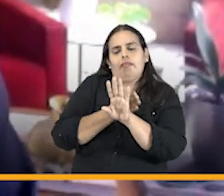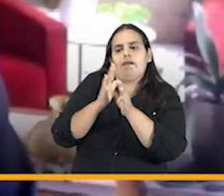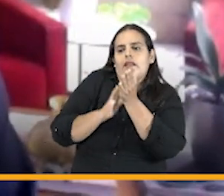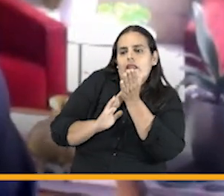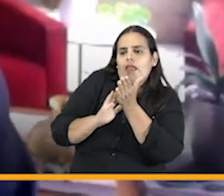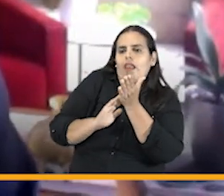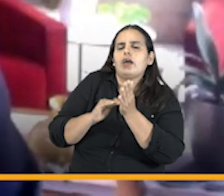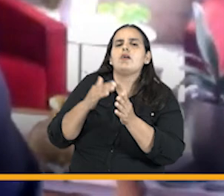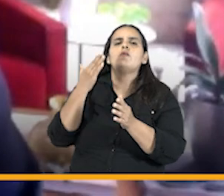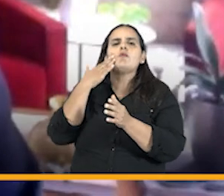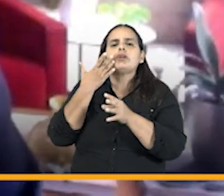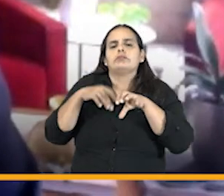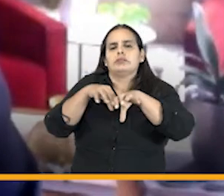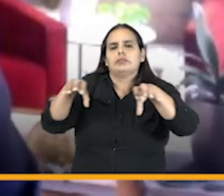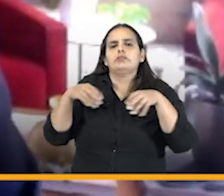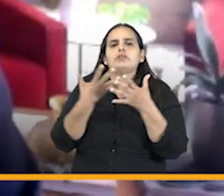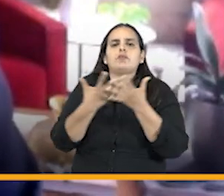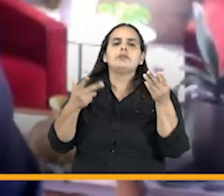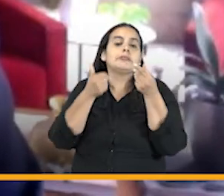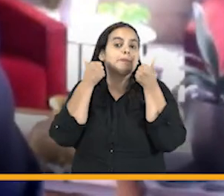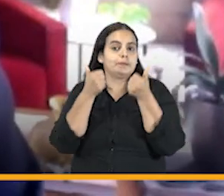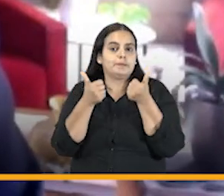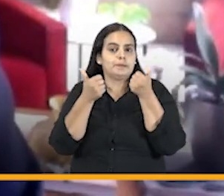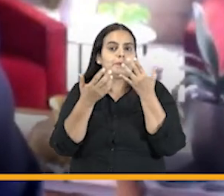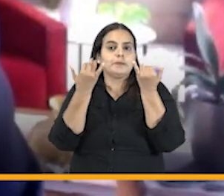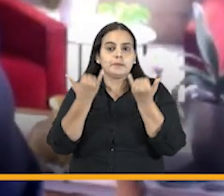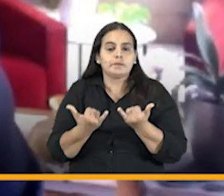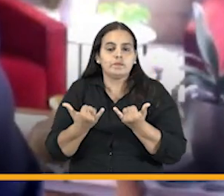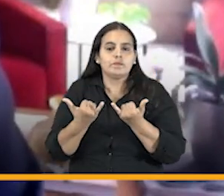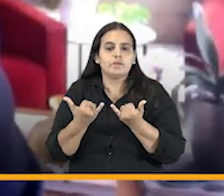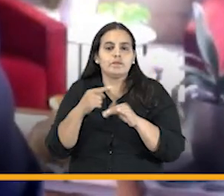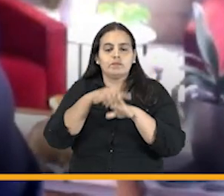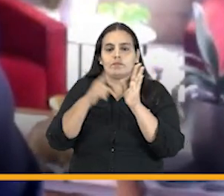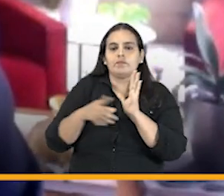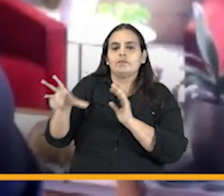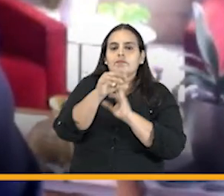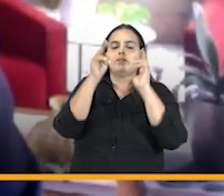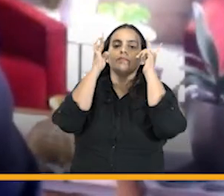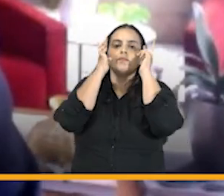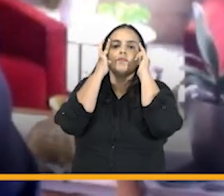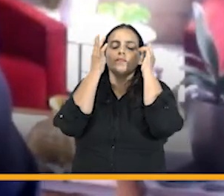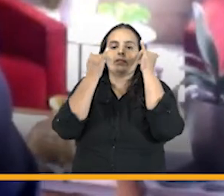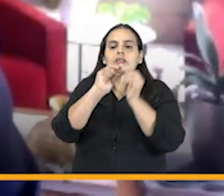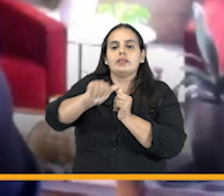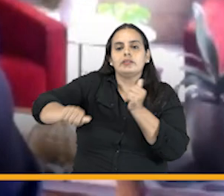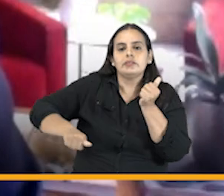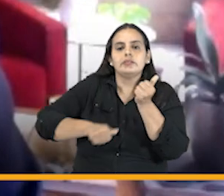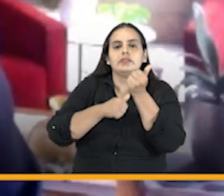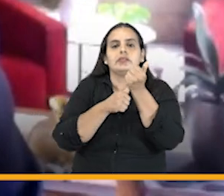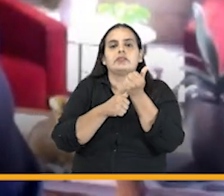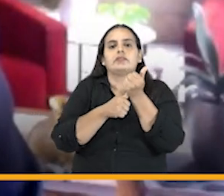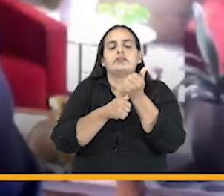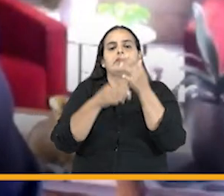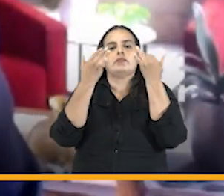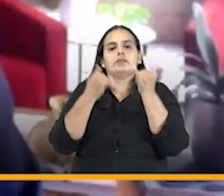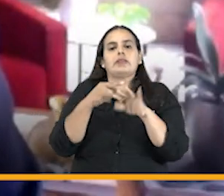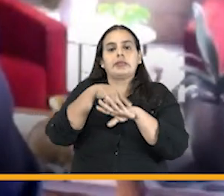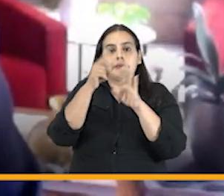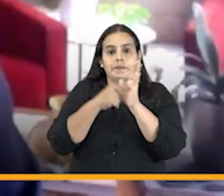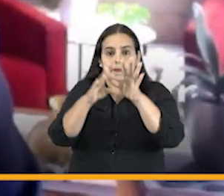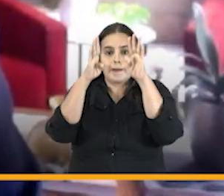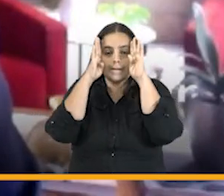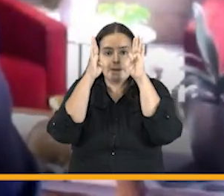sobre todo haciendo las cosas bien y en ese sentido la asesoría que está la agencia